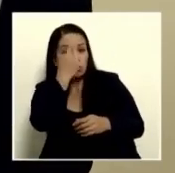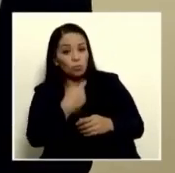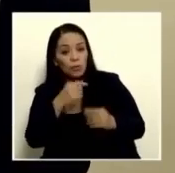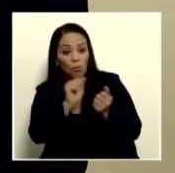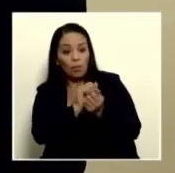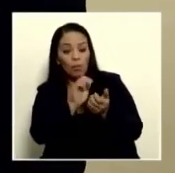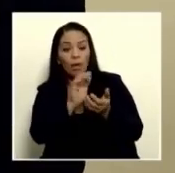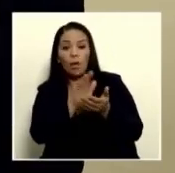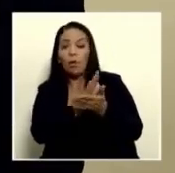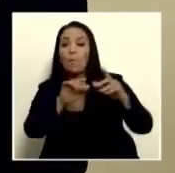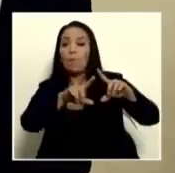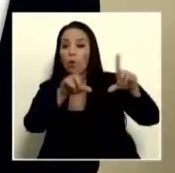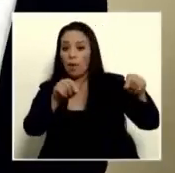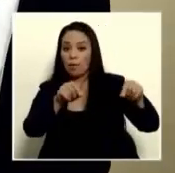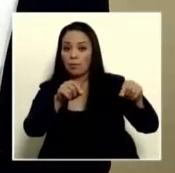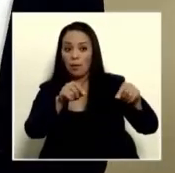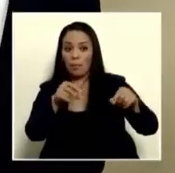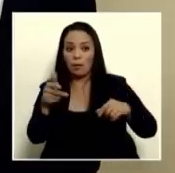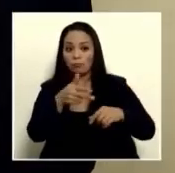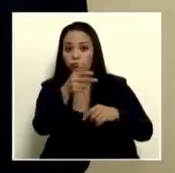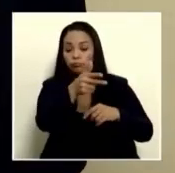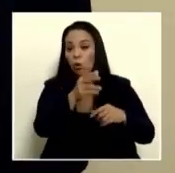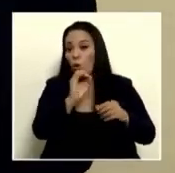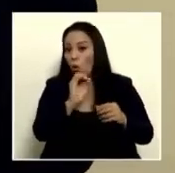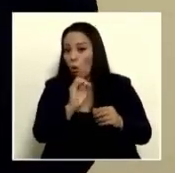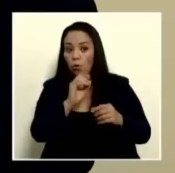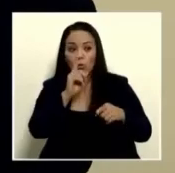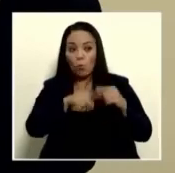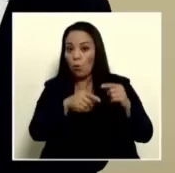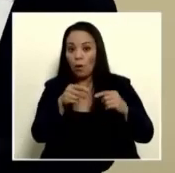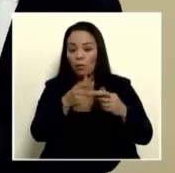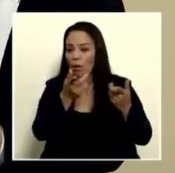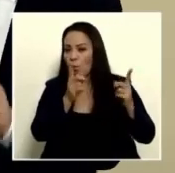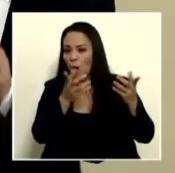una boleta de tránsito o quedaría atado de manos para circular